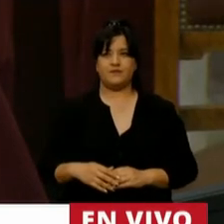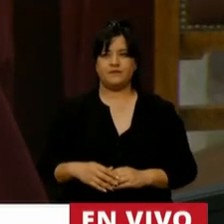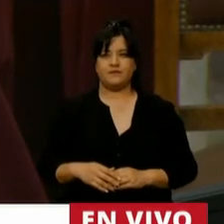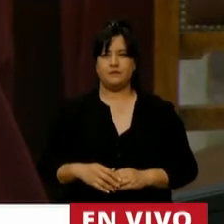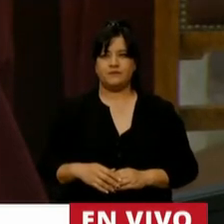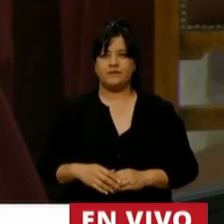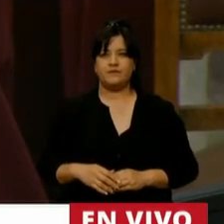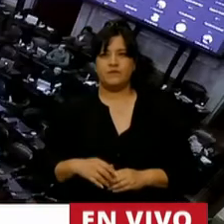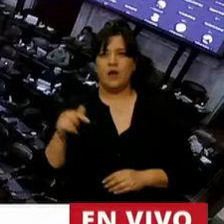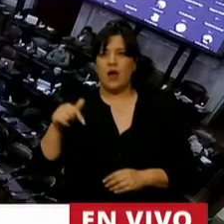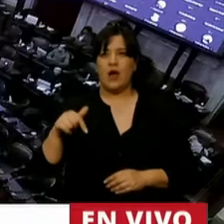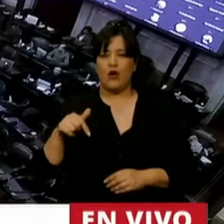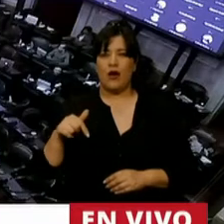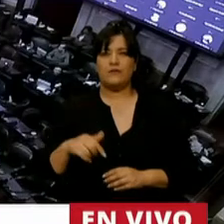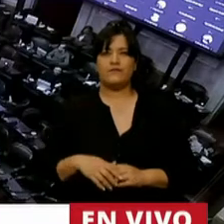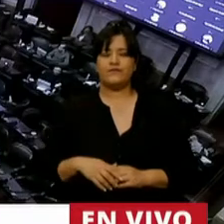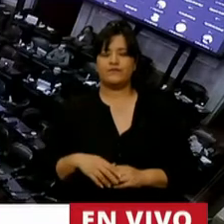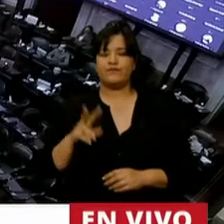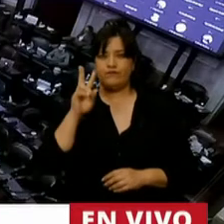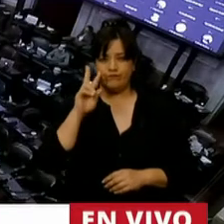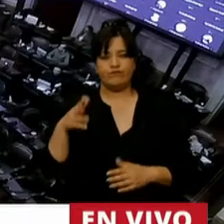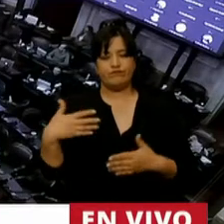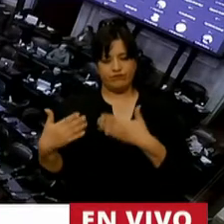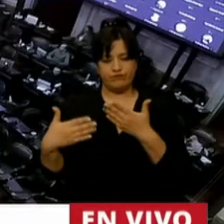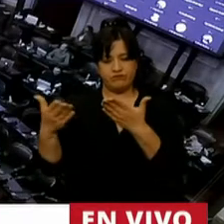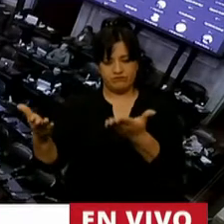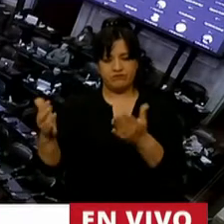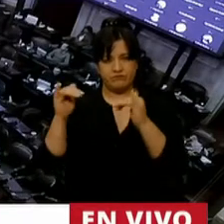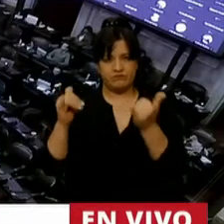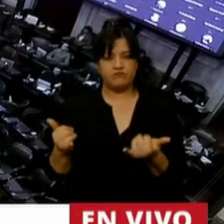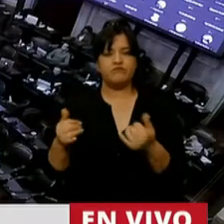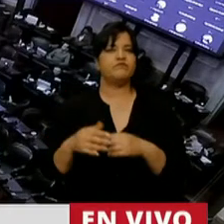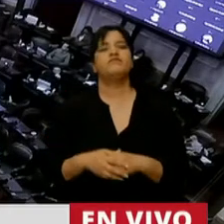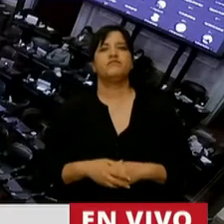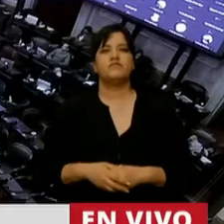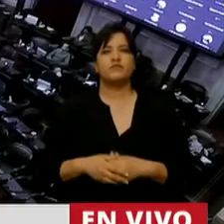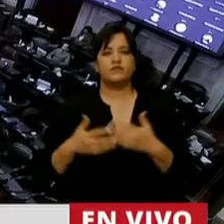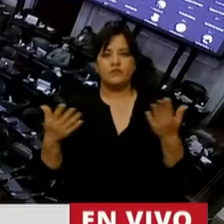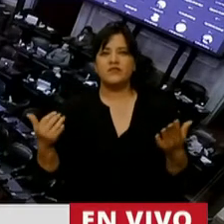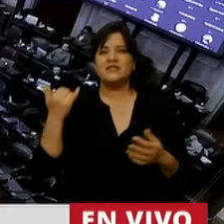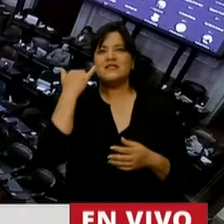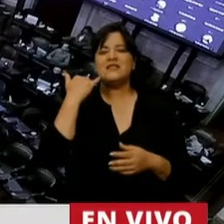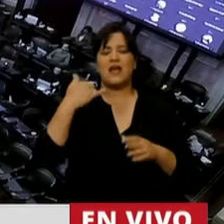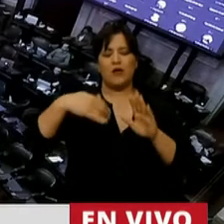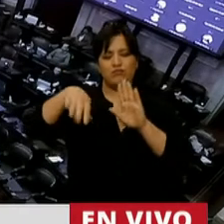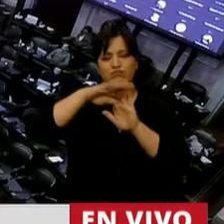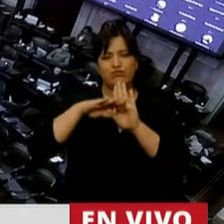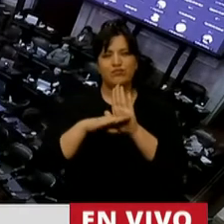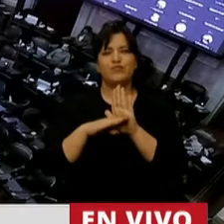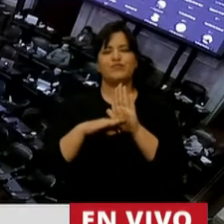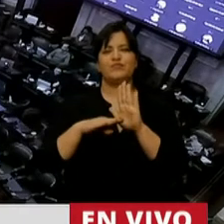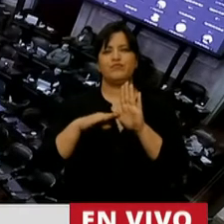Ahora, presidente. Ahí está bárbaro, métale nomás. Muy bien. Bueno, había entrado en la caracterización que